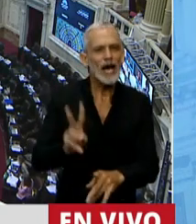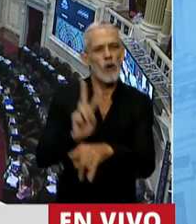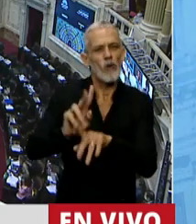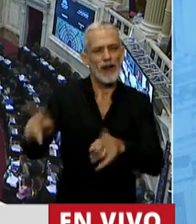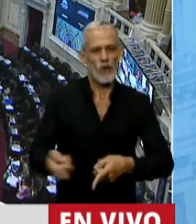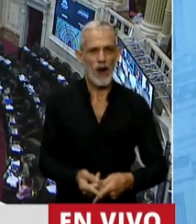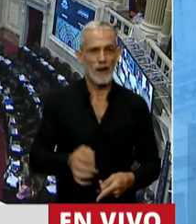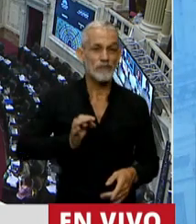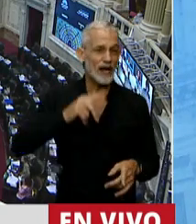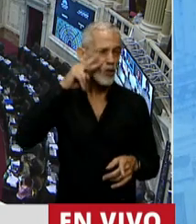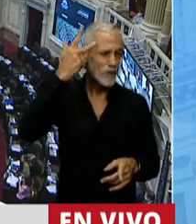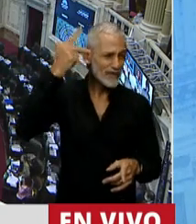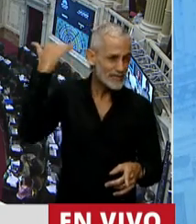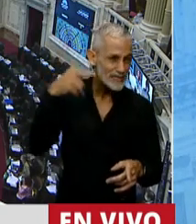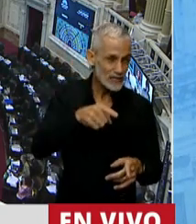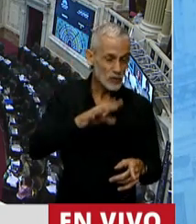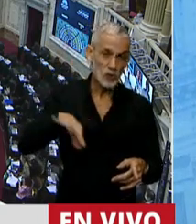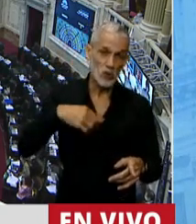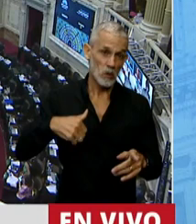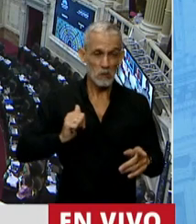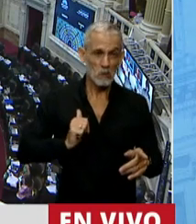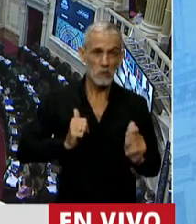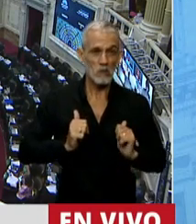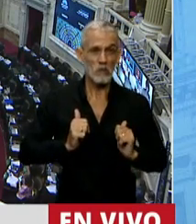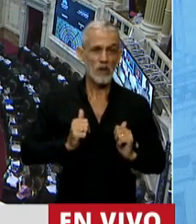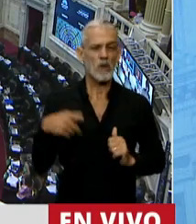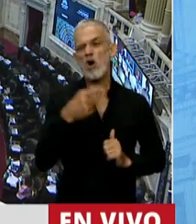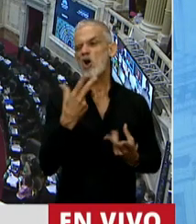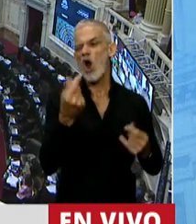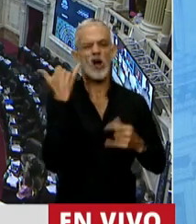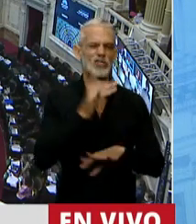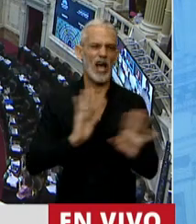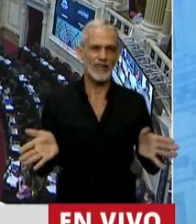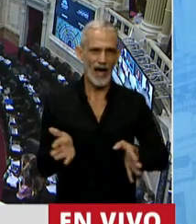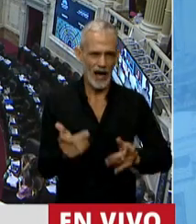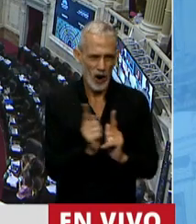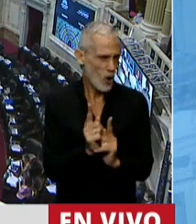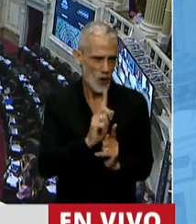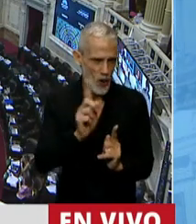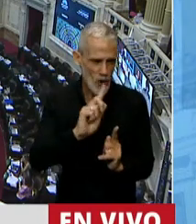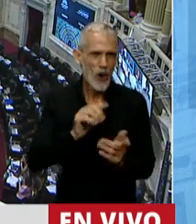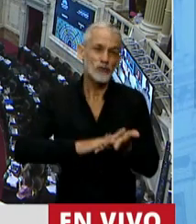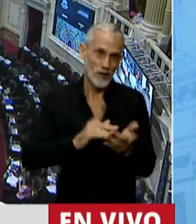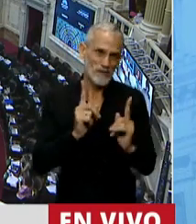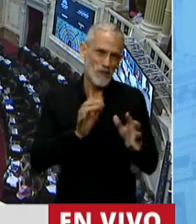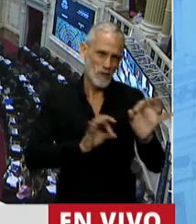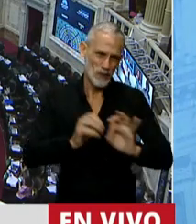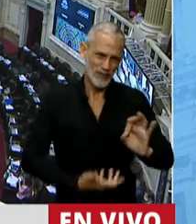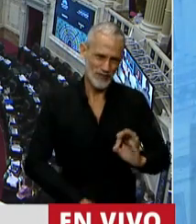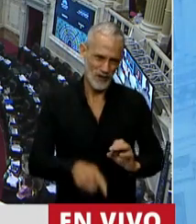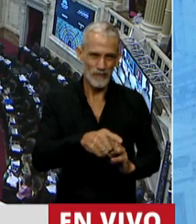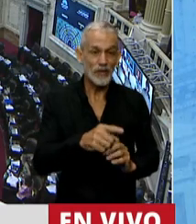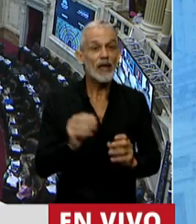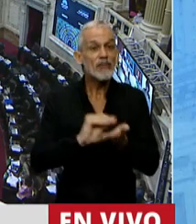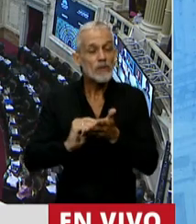En el 2018 no nos quedamos en una simple oposición a la interrupción voluntaria del embarazo, sino que junto a